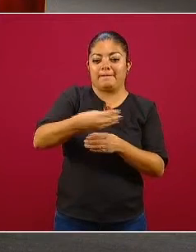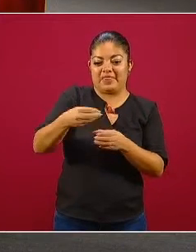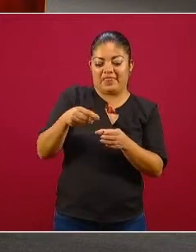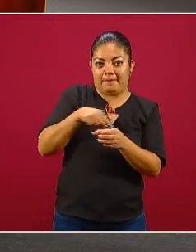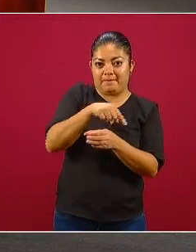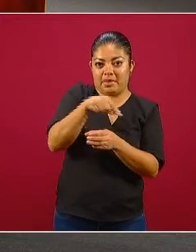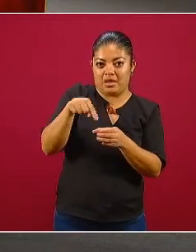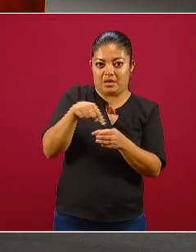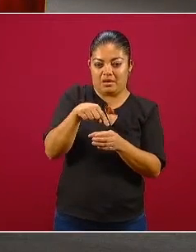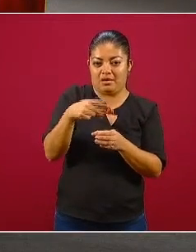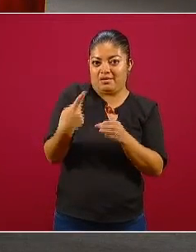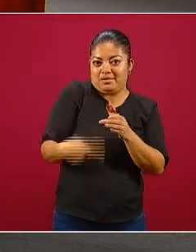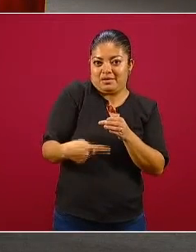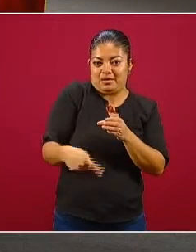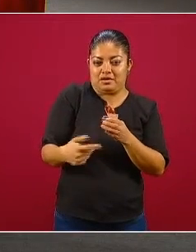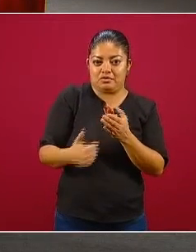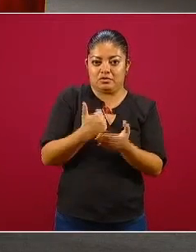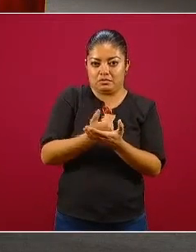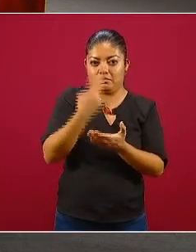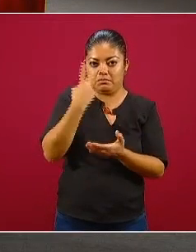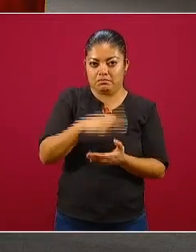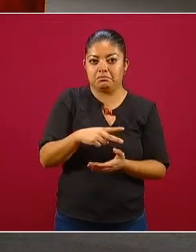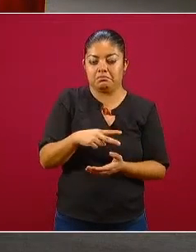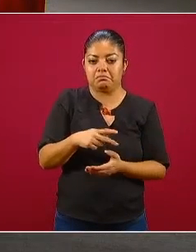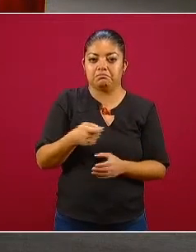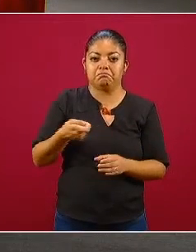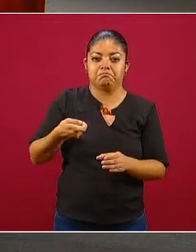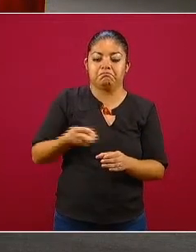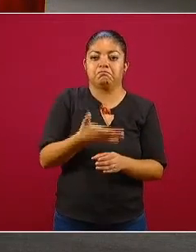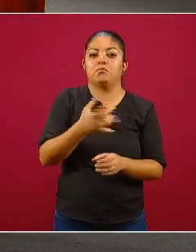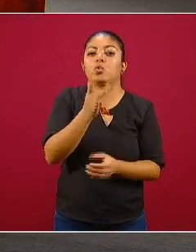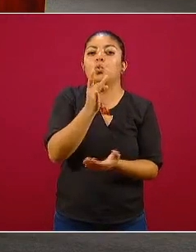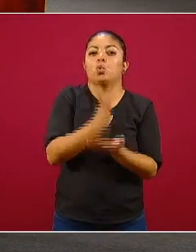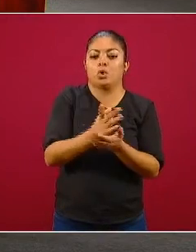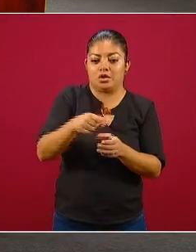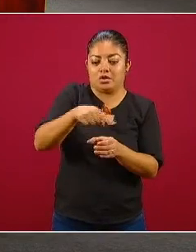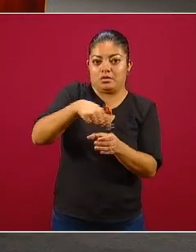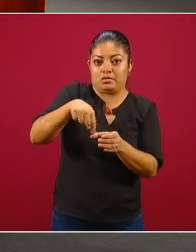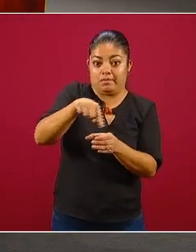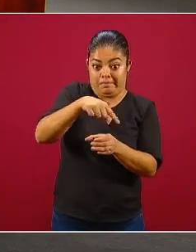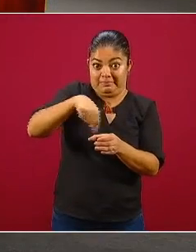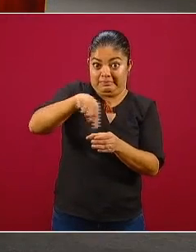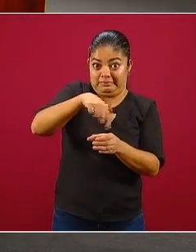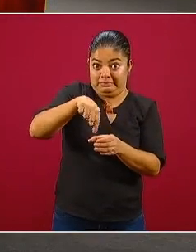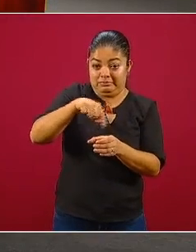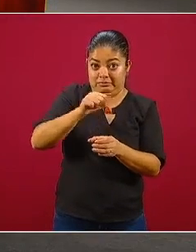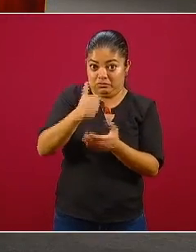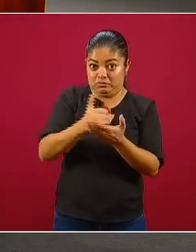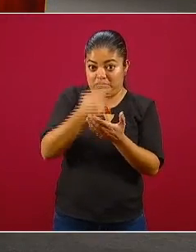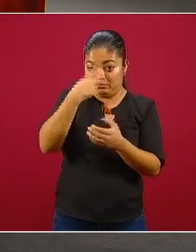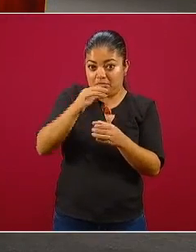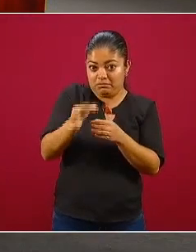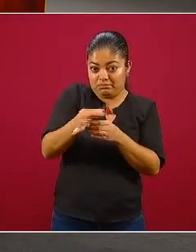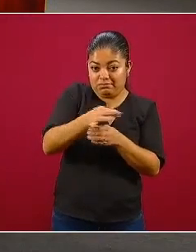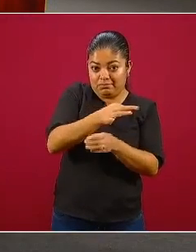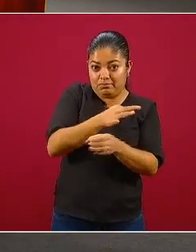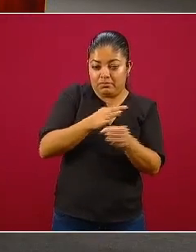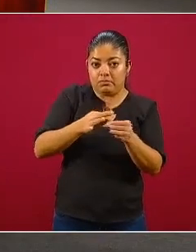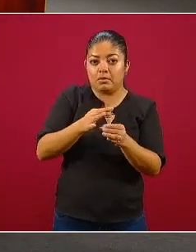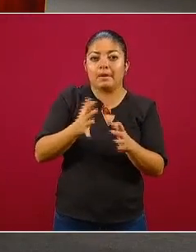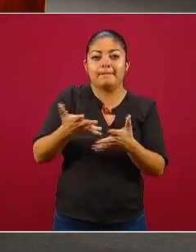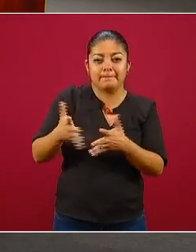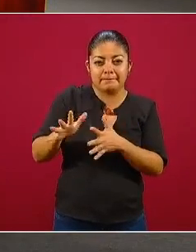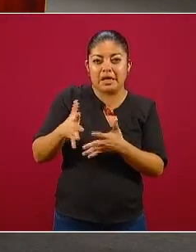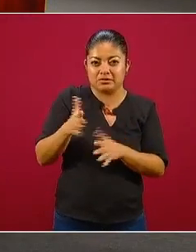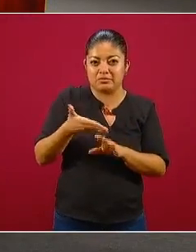localmente se comporta como una sola epidemia. Y para esta zona se ha hecho el pronóstico de que el